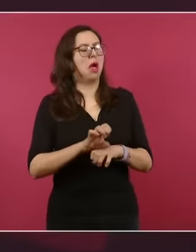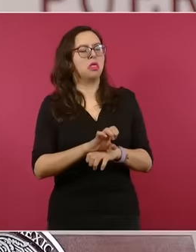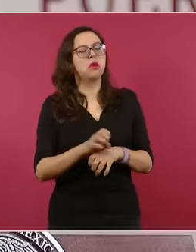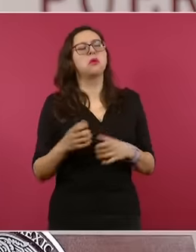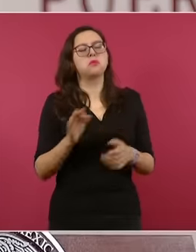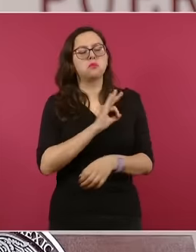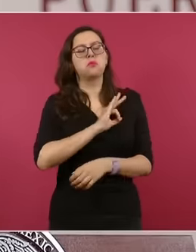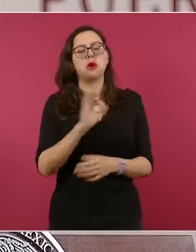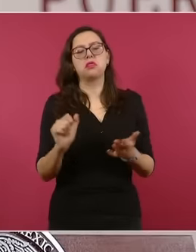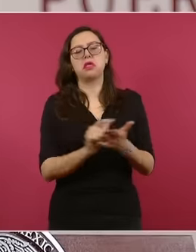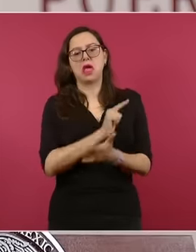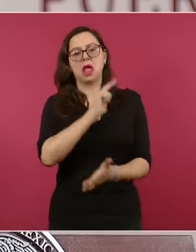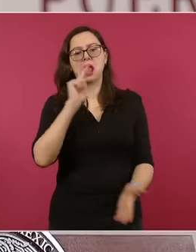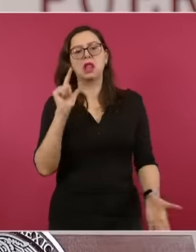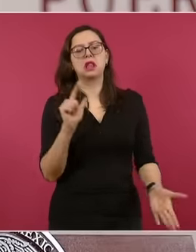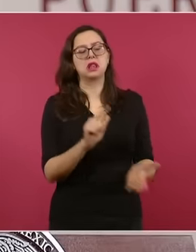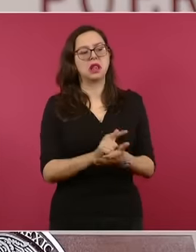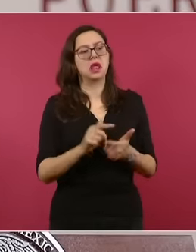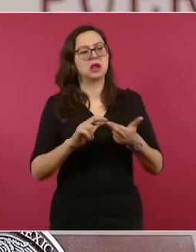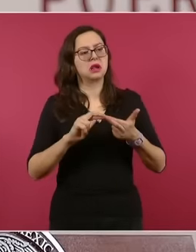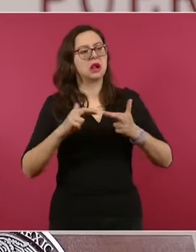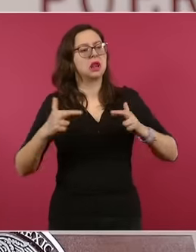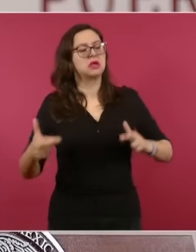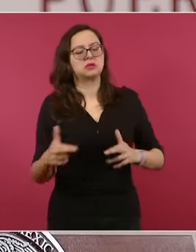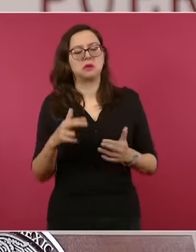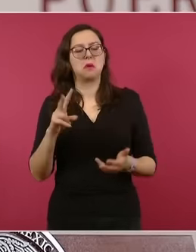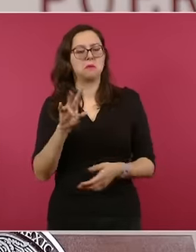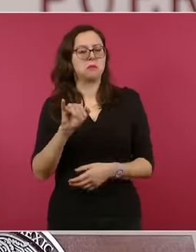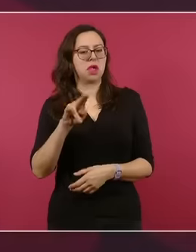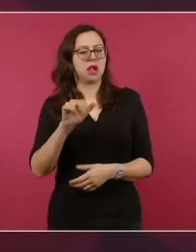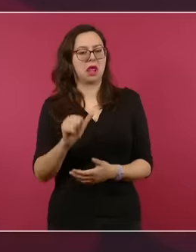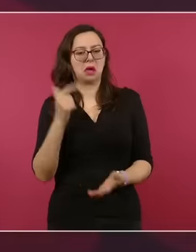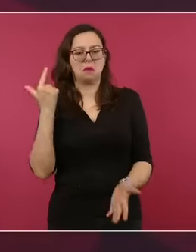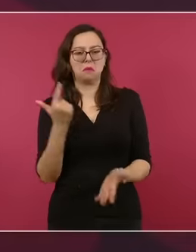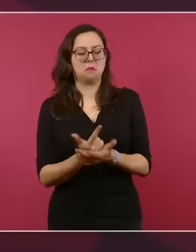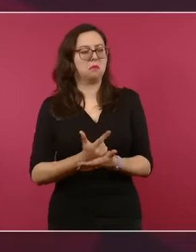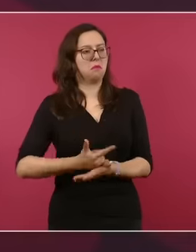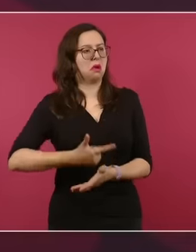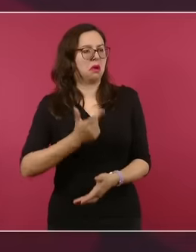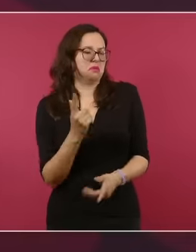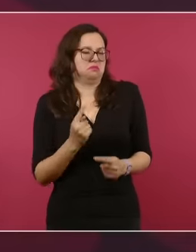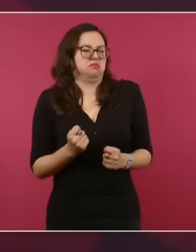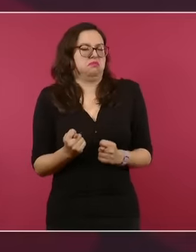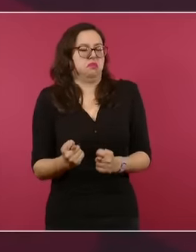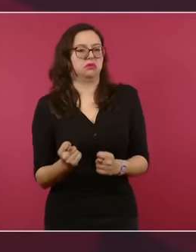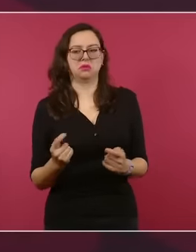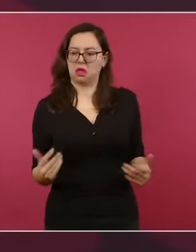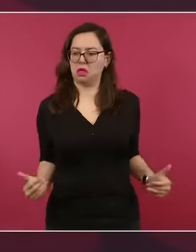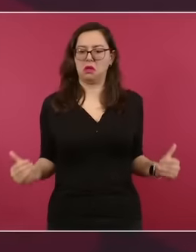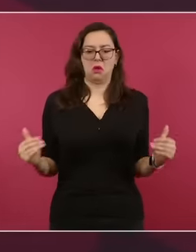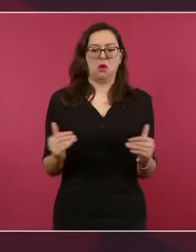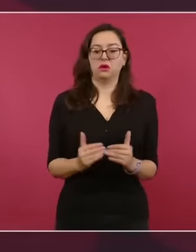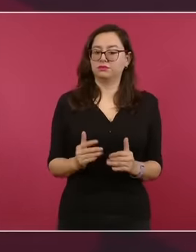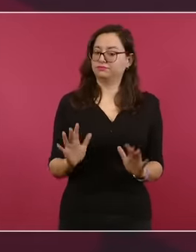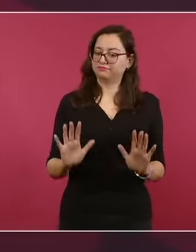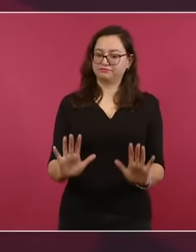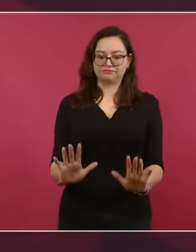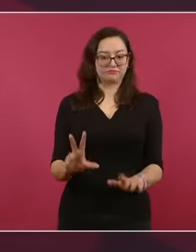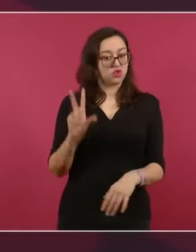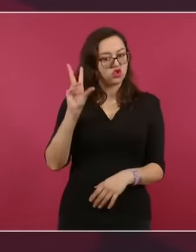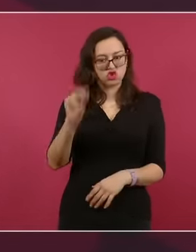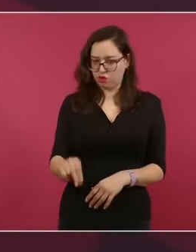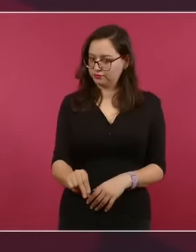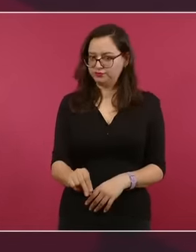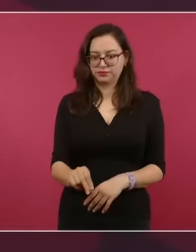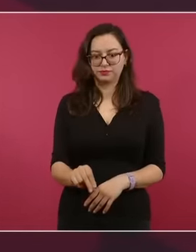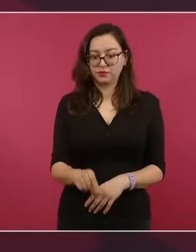Diplomáticas al violar la inmunidad de la embajada, al irrumpir sin autorización, sin ningún derecho,